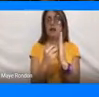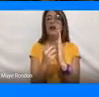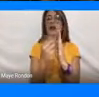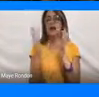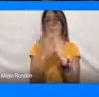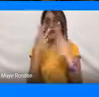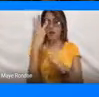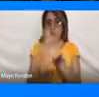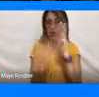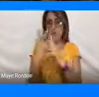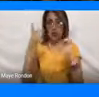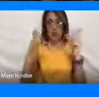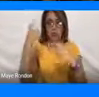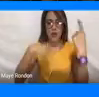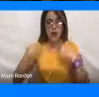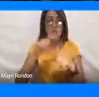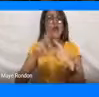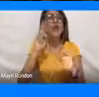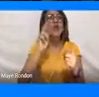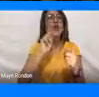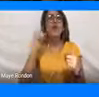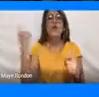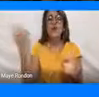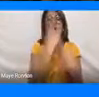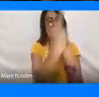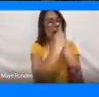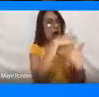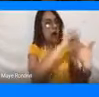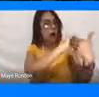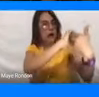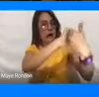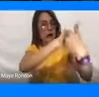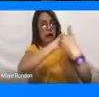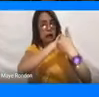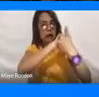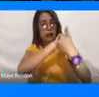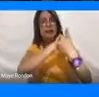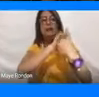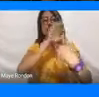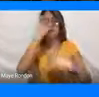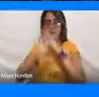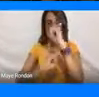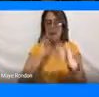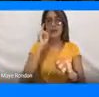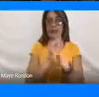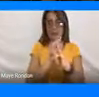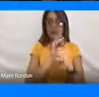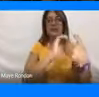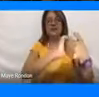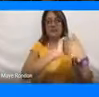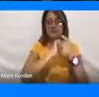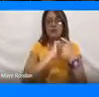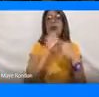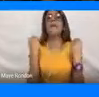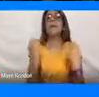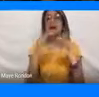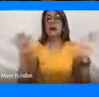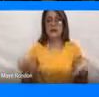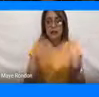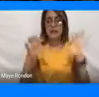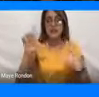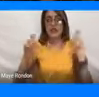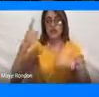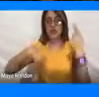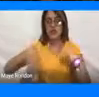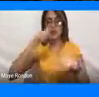sabemos, es como el decálogo o el referente a nivel internacional que tenemos para que la actividad turística